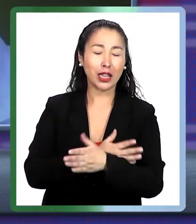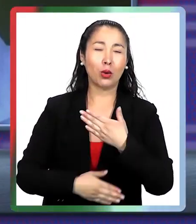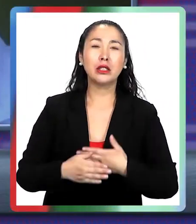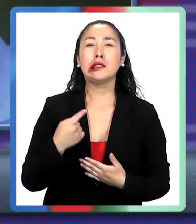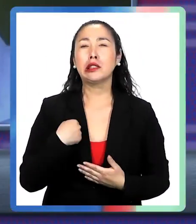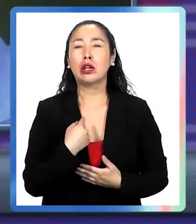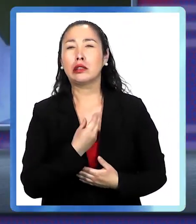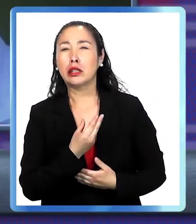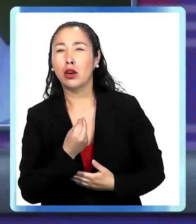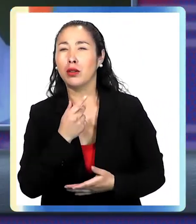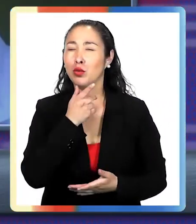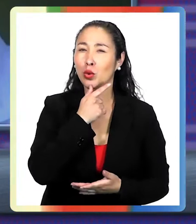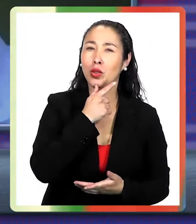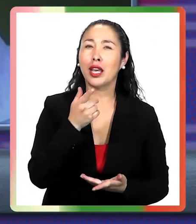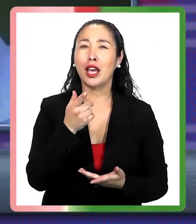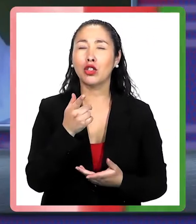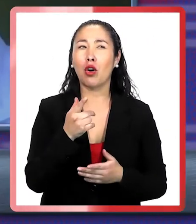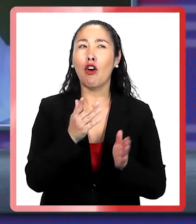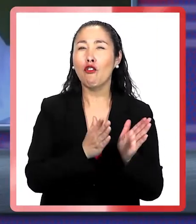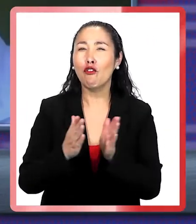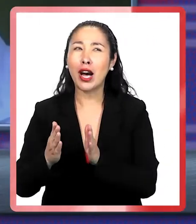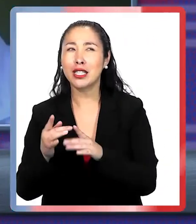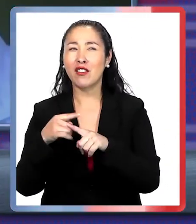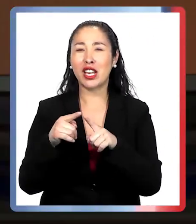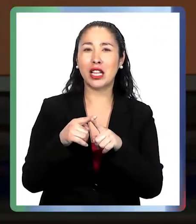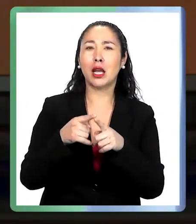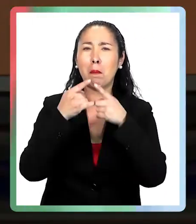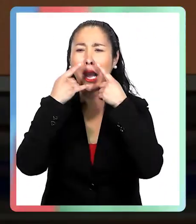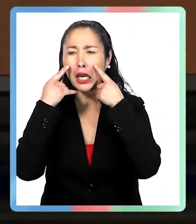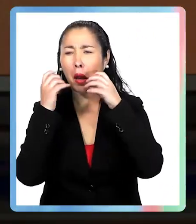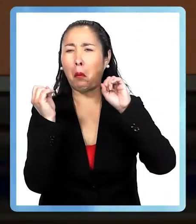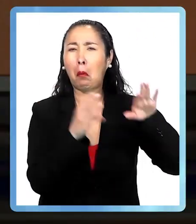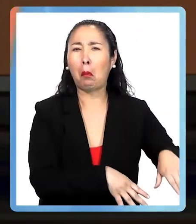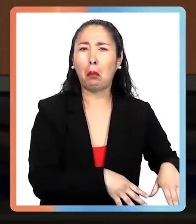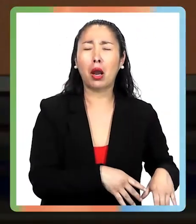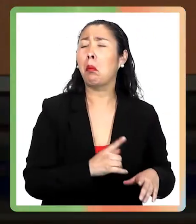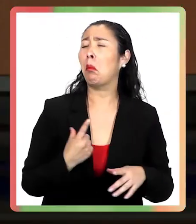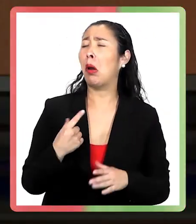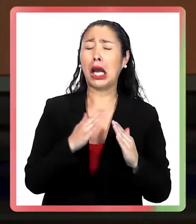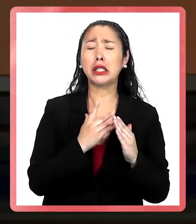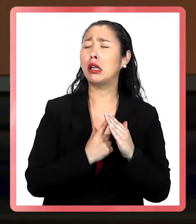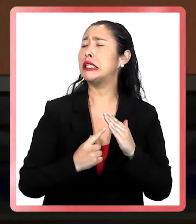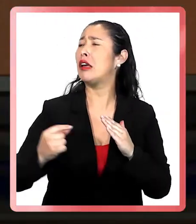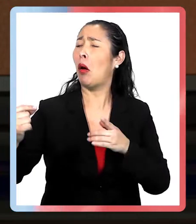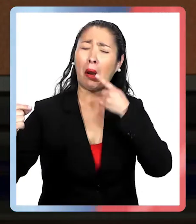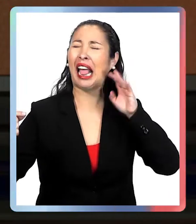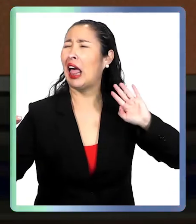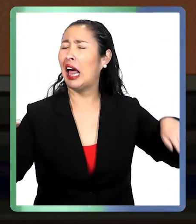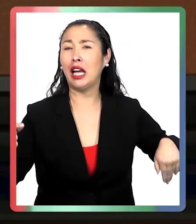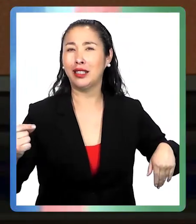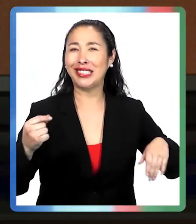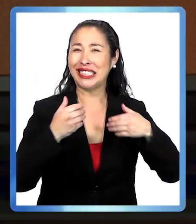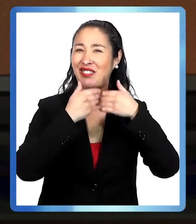gente confunda las fases, el amarillo y después de repente salga y la mascarilla ni siquiera la saque, la va dejar en la casa,